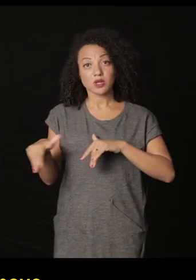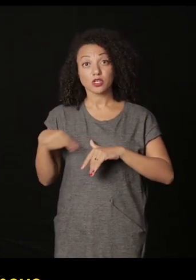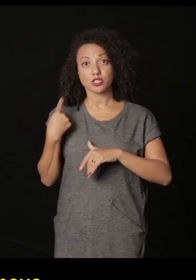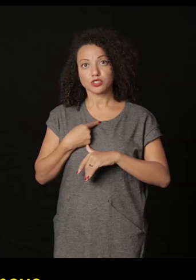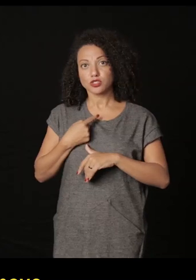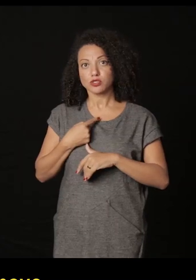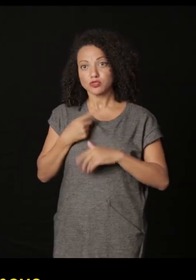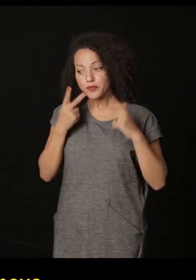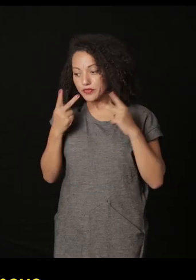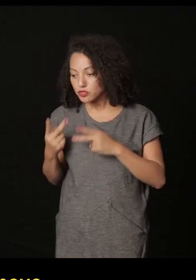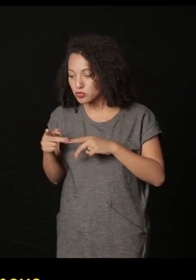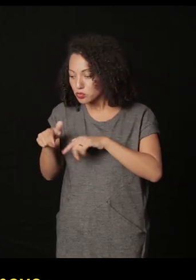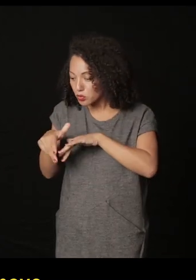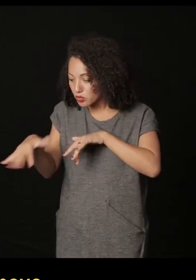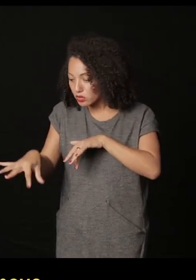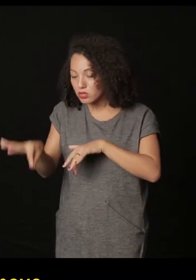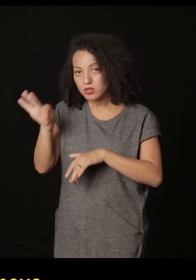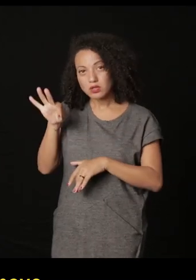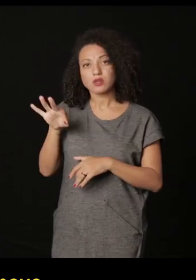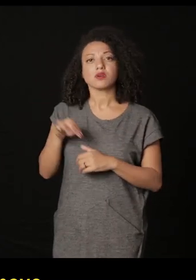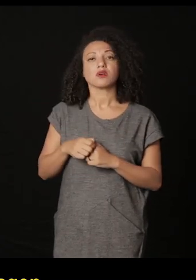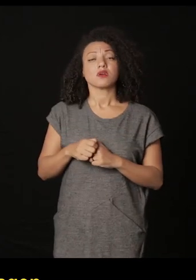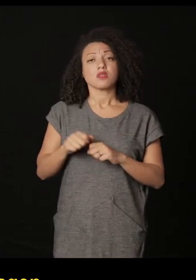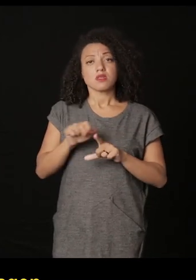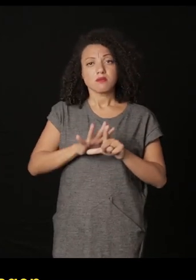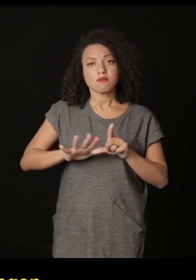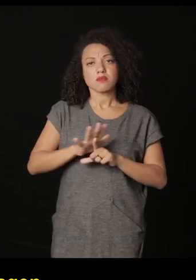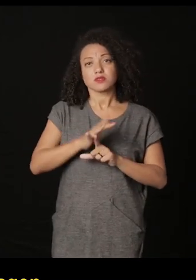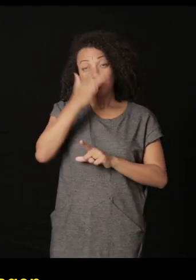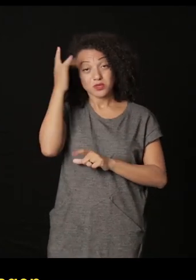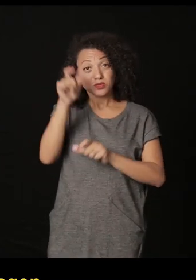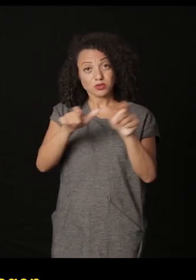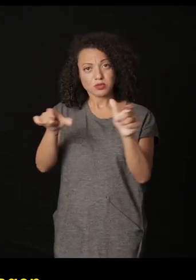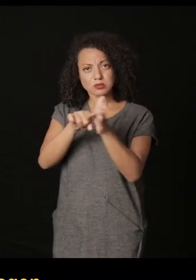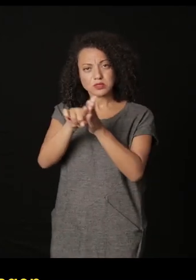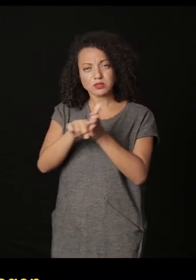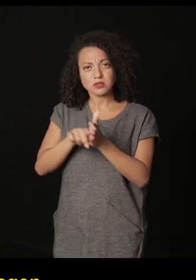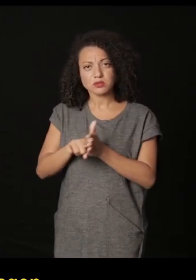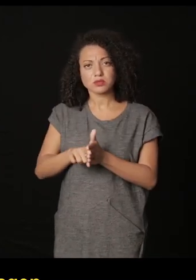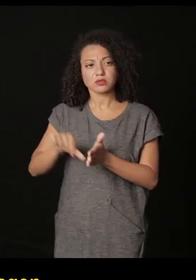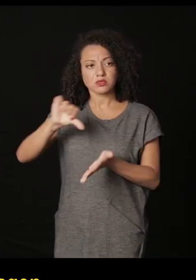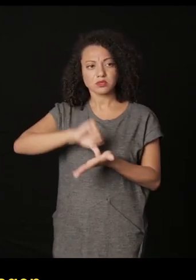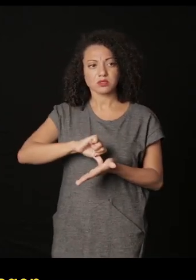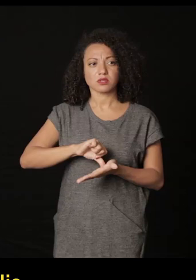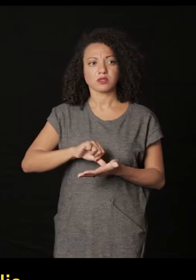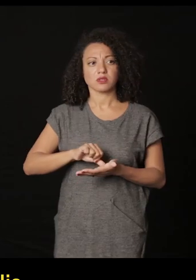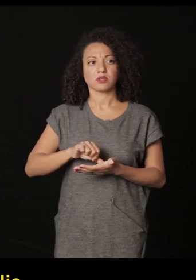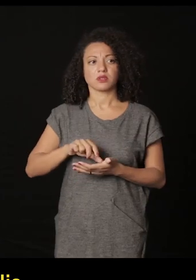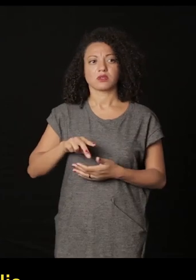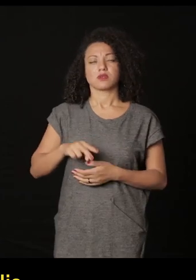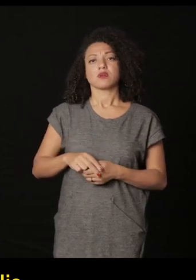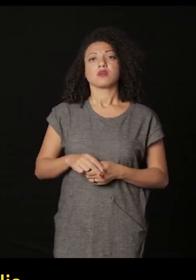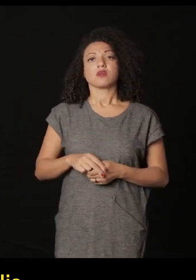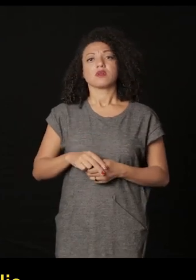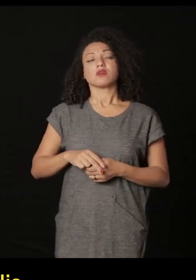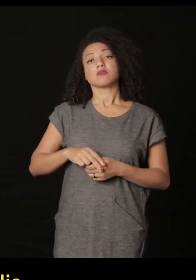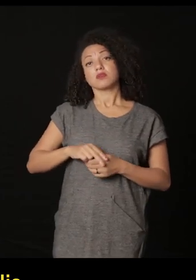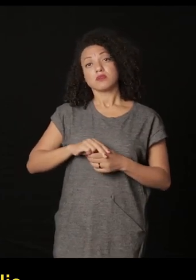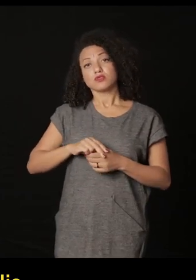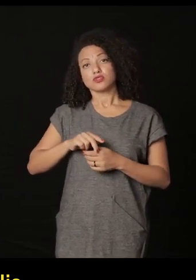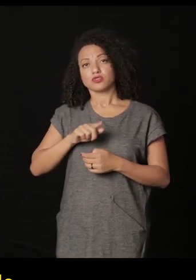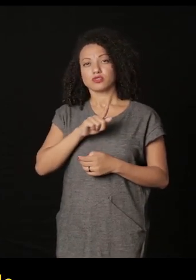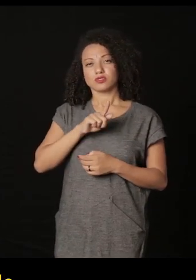trabajo de nuevo de un archivo revisitado, en este caso por los centros de la imagen, por los pesquisadores del centro, Jorge Villacorta,